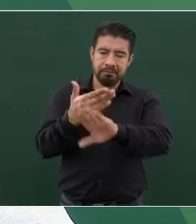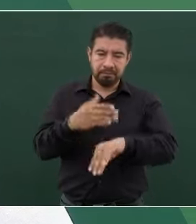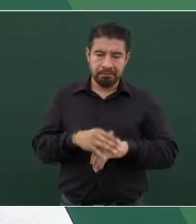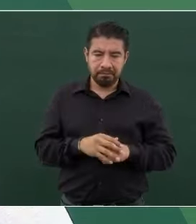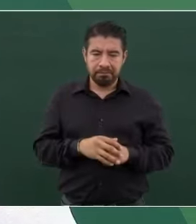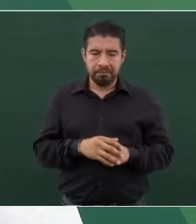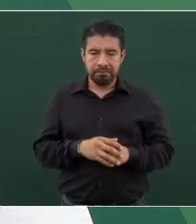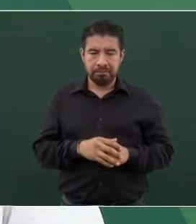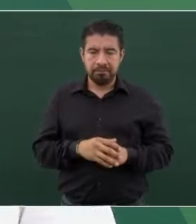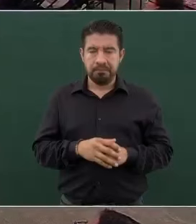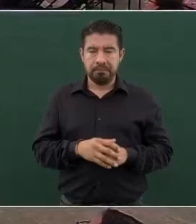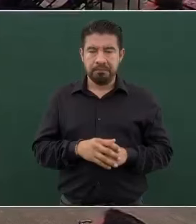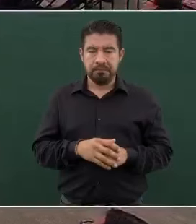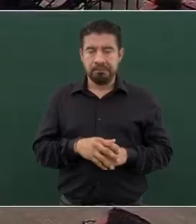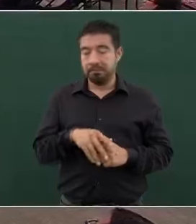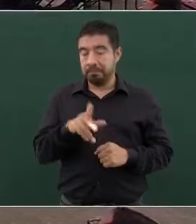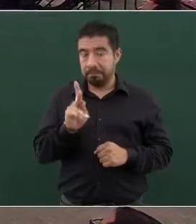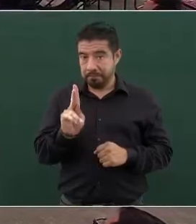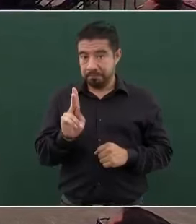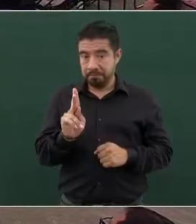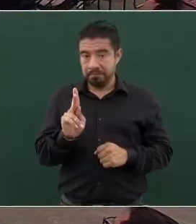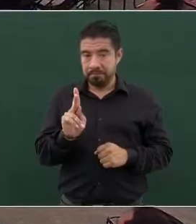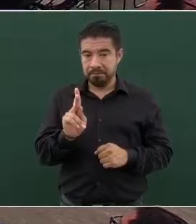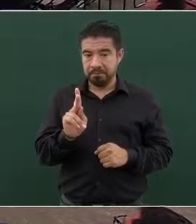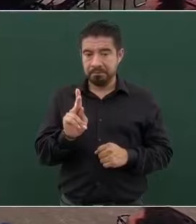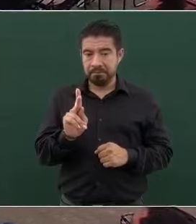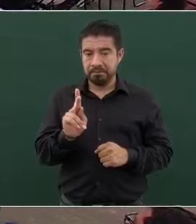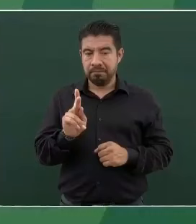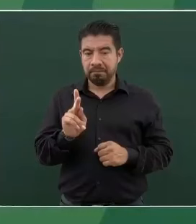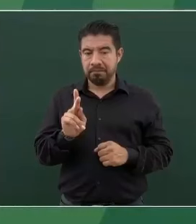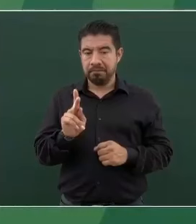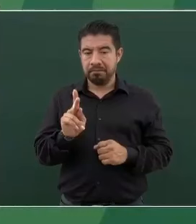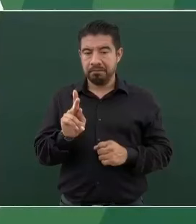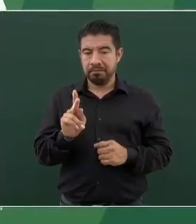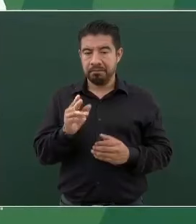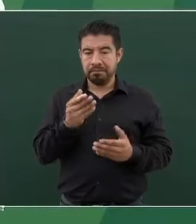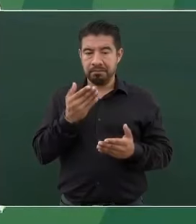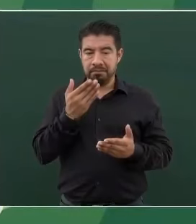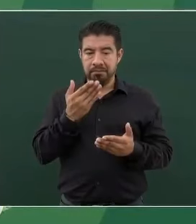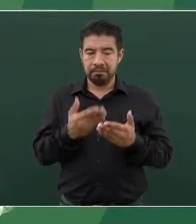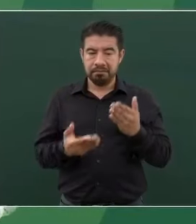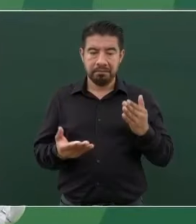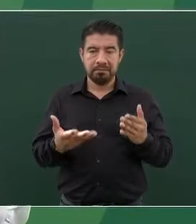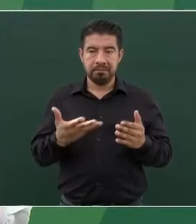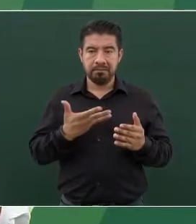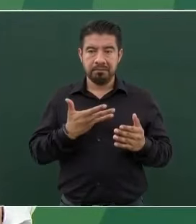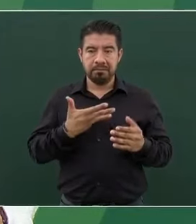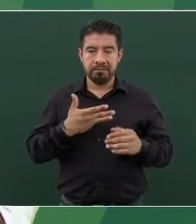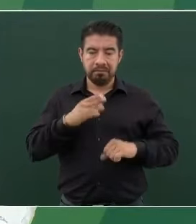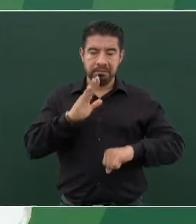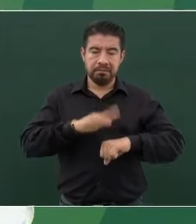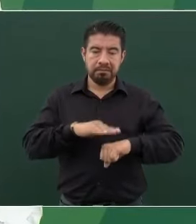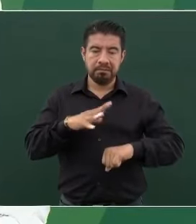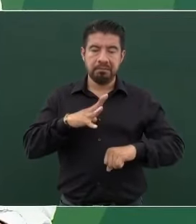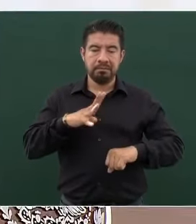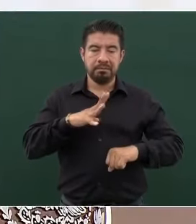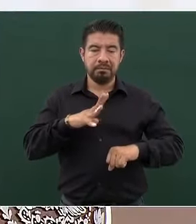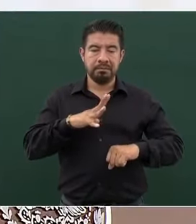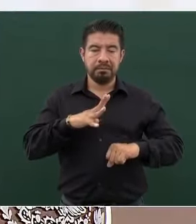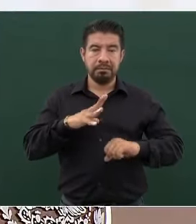Nada más que ahora hay mucho